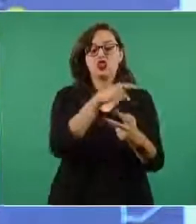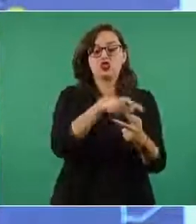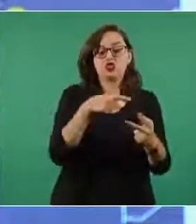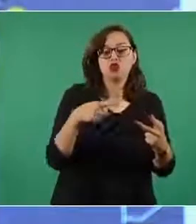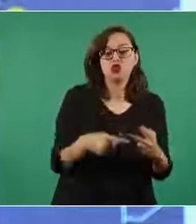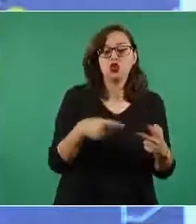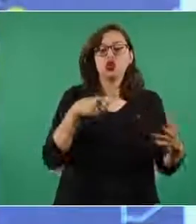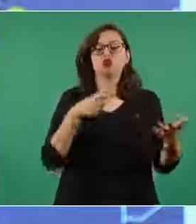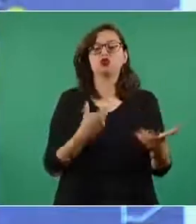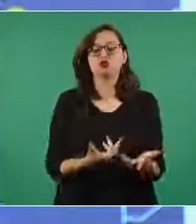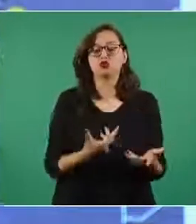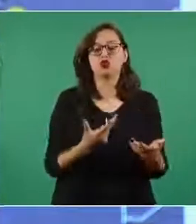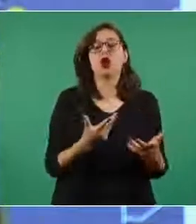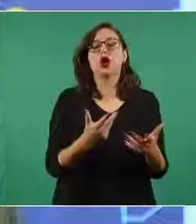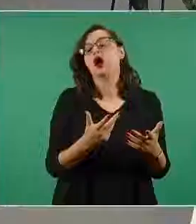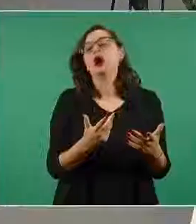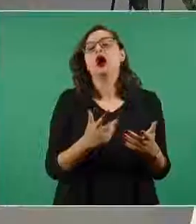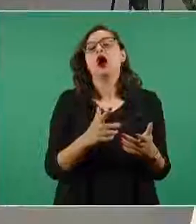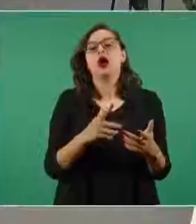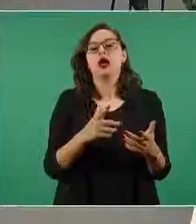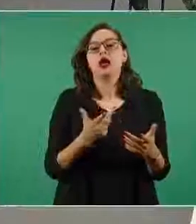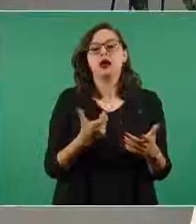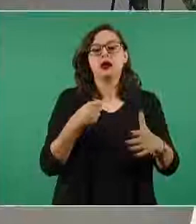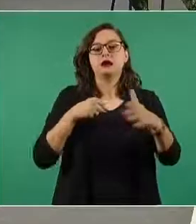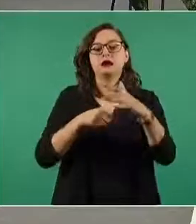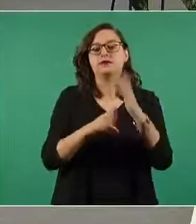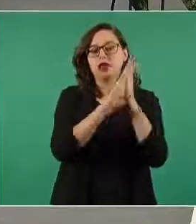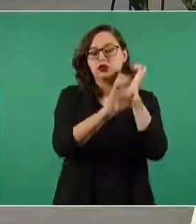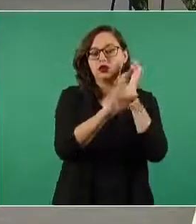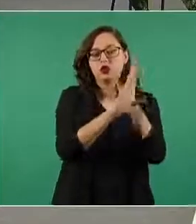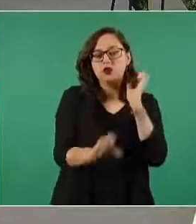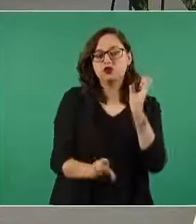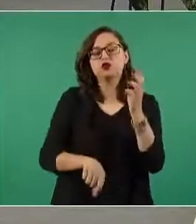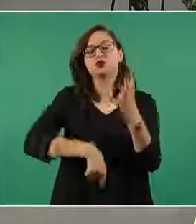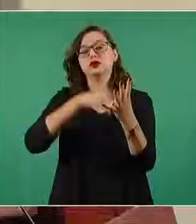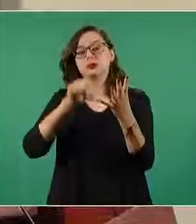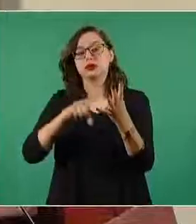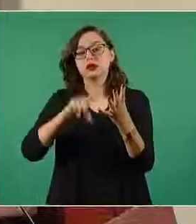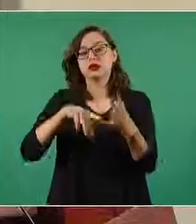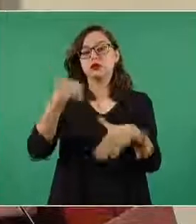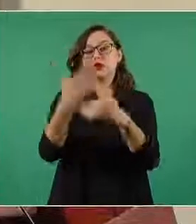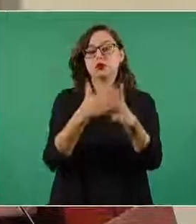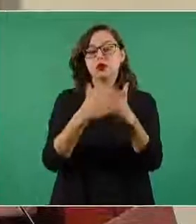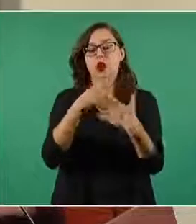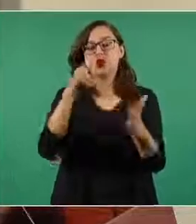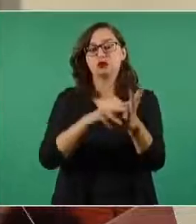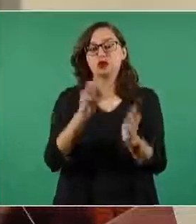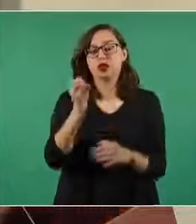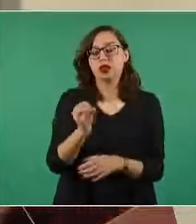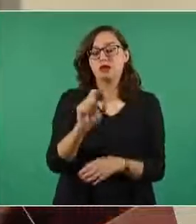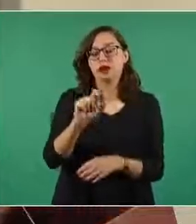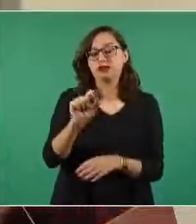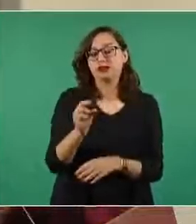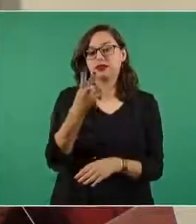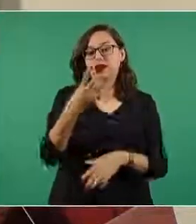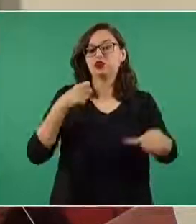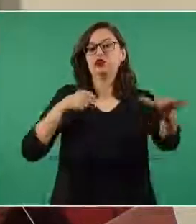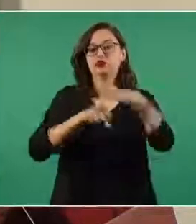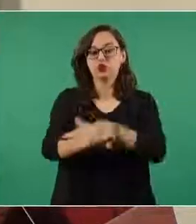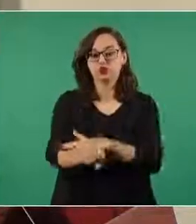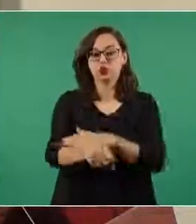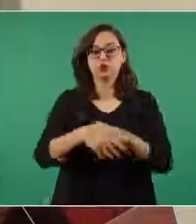un sistema masivo de transporte además de una gran infraestructura carretera que enlaza y